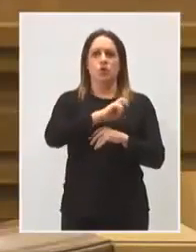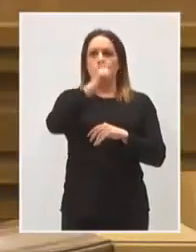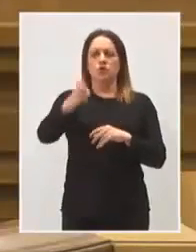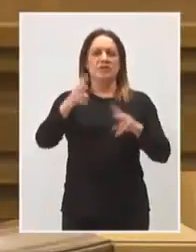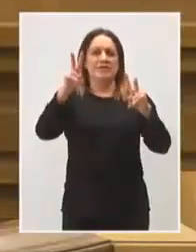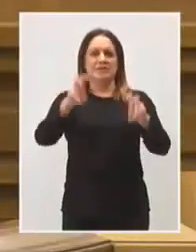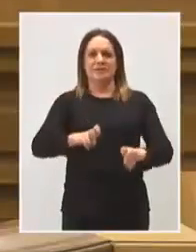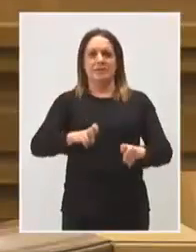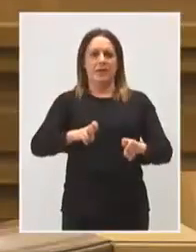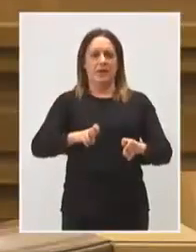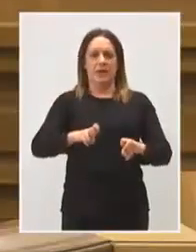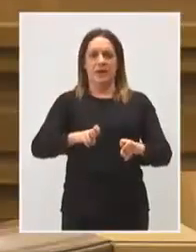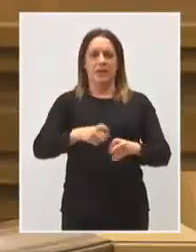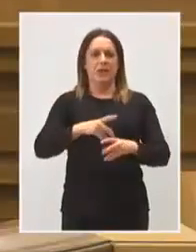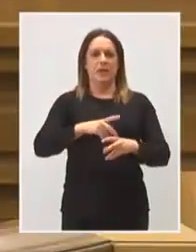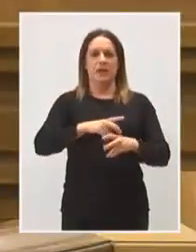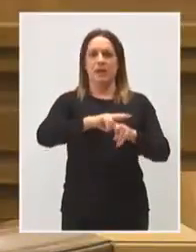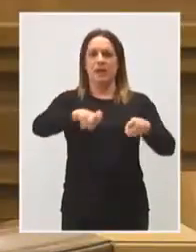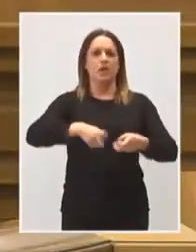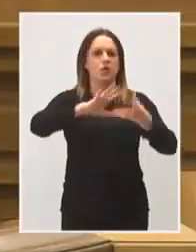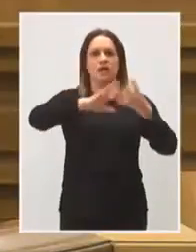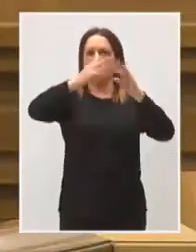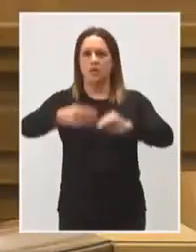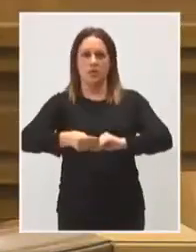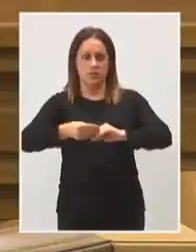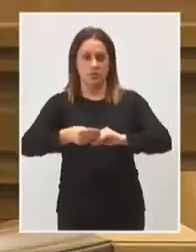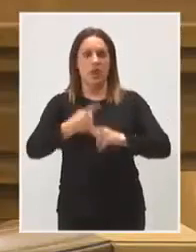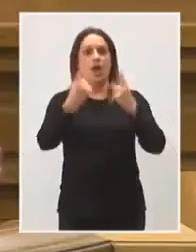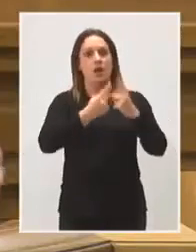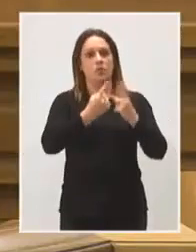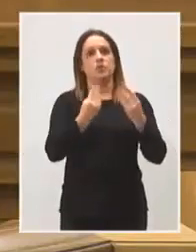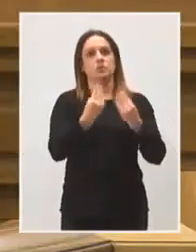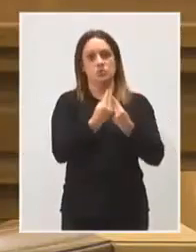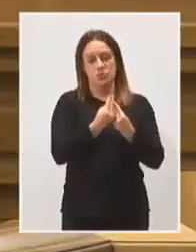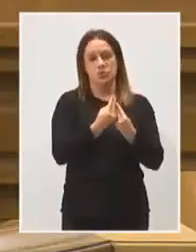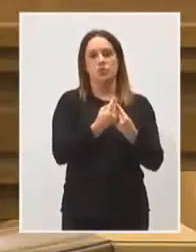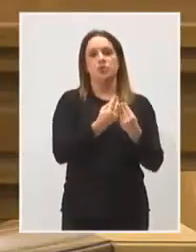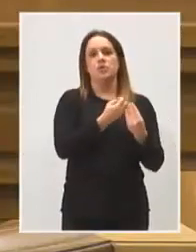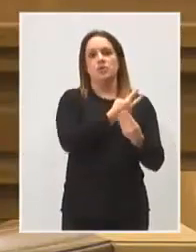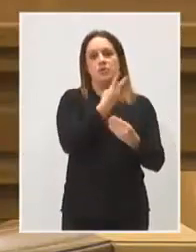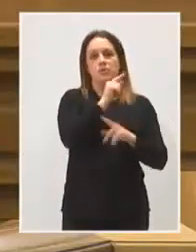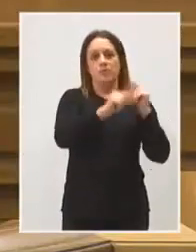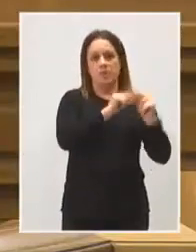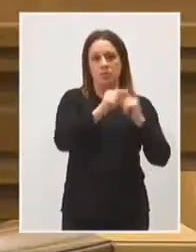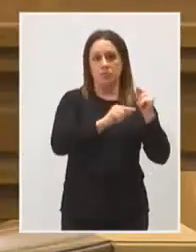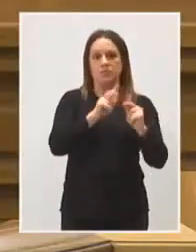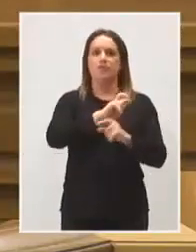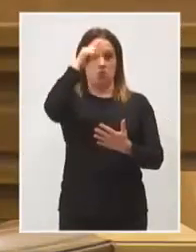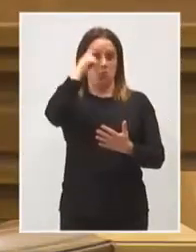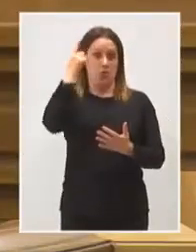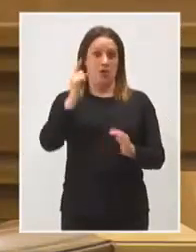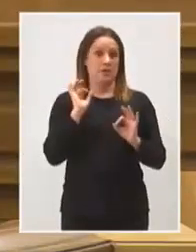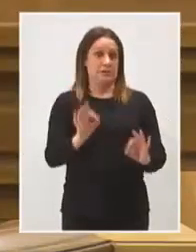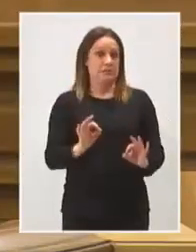materia de arreglos y acondicionamientos. Algunas han tenido que ver con el virus y otras muchas con el virus político de los recortes.